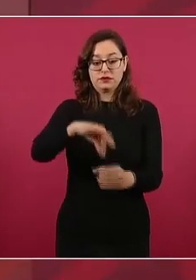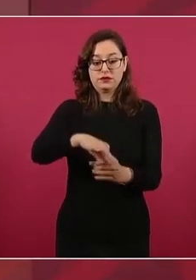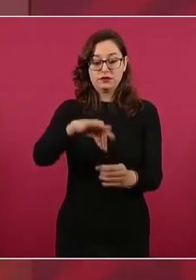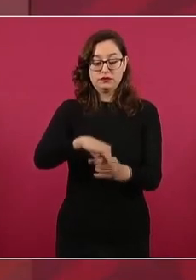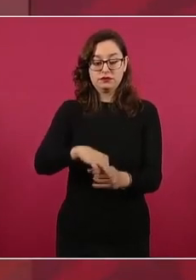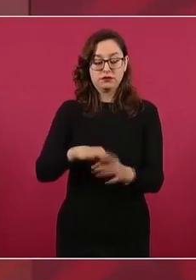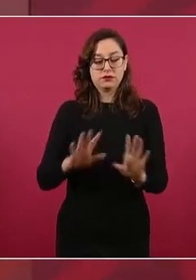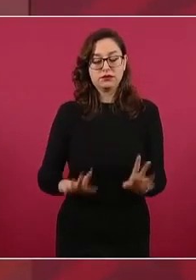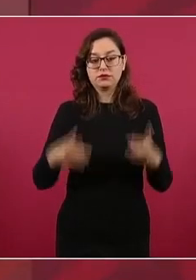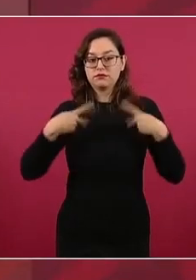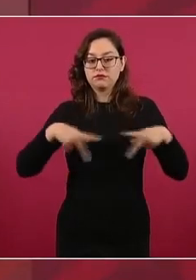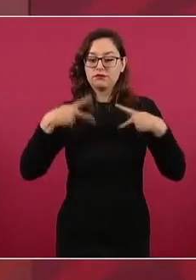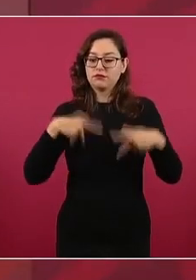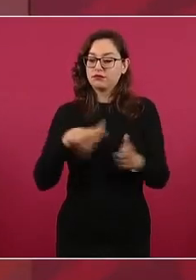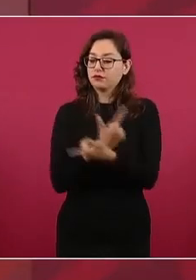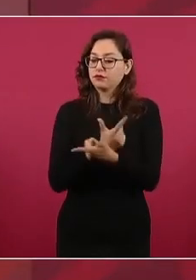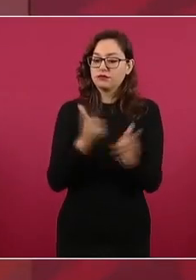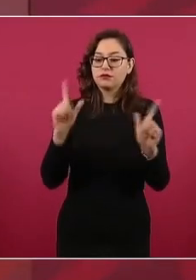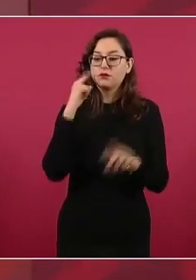que cada quien decida